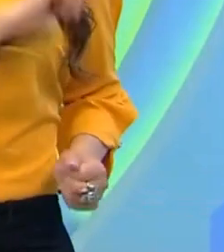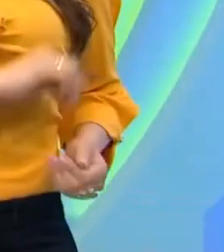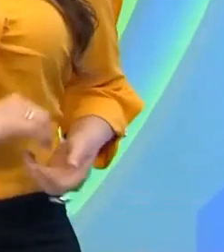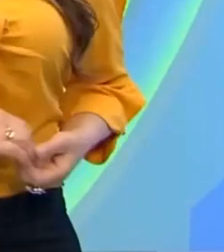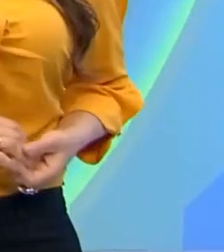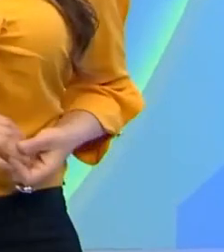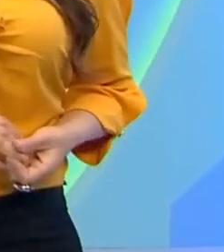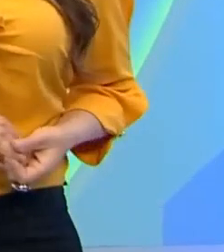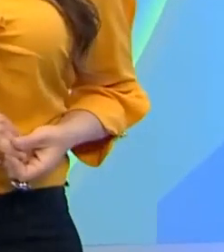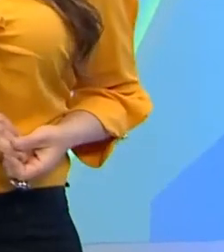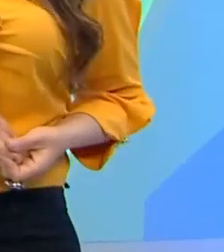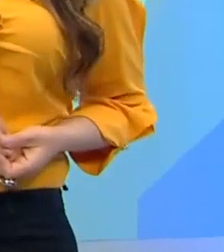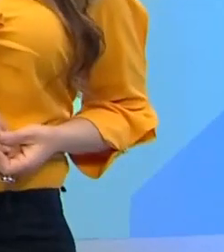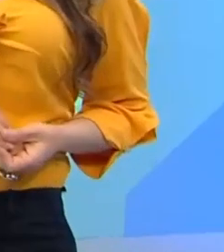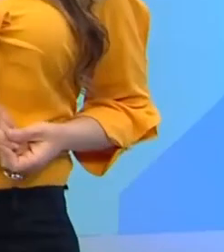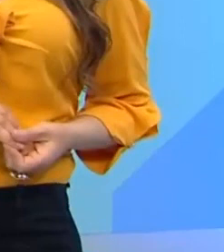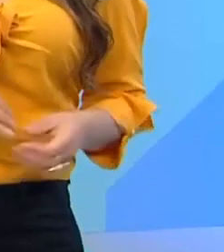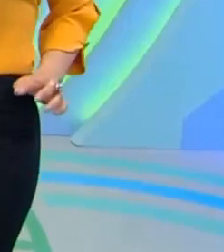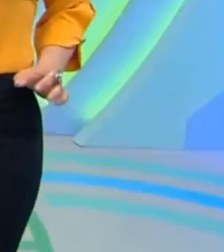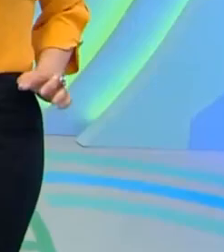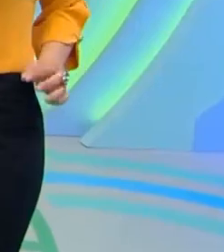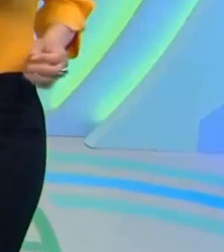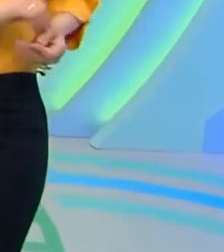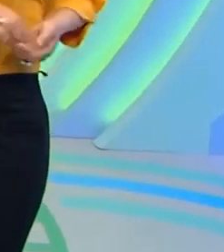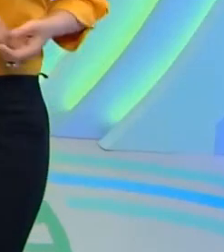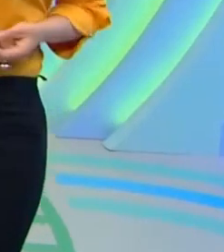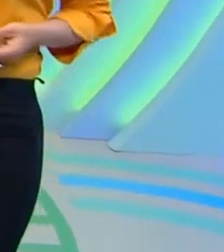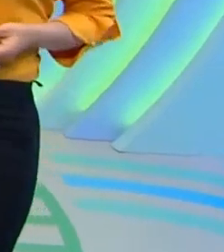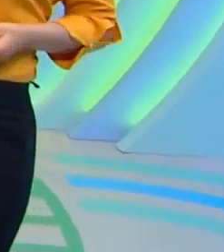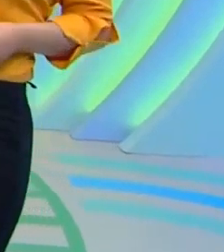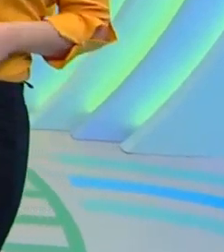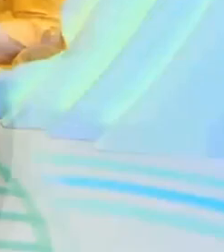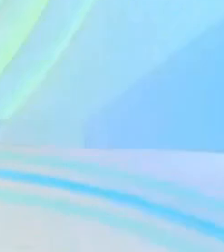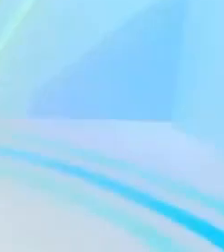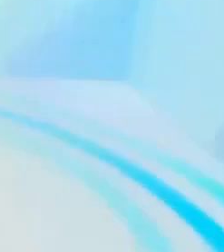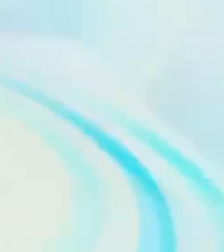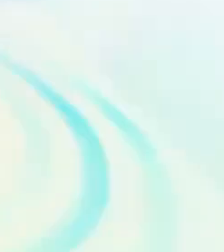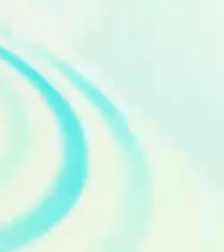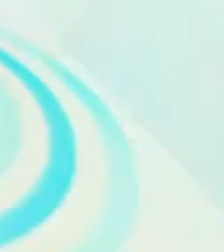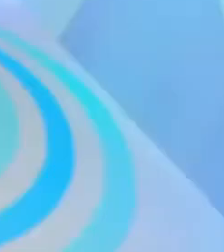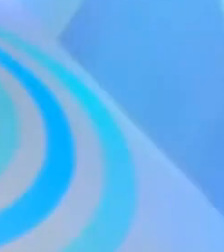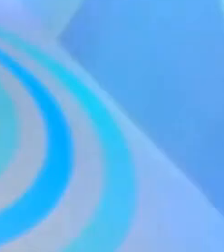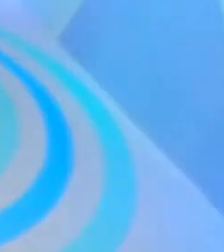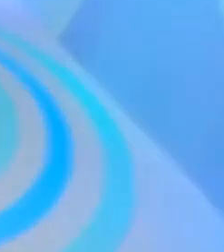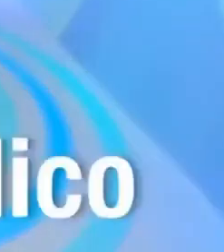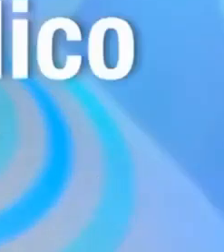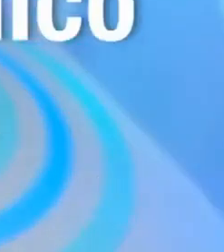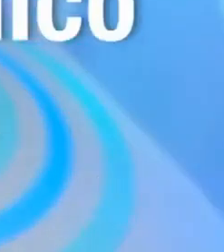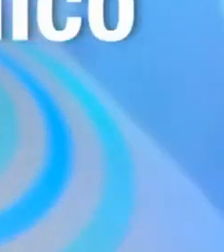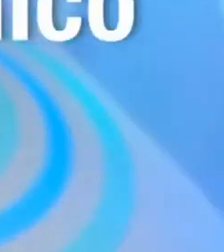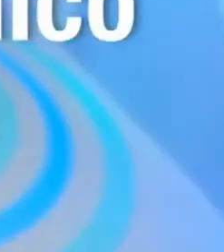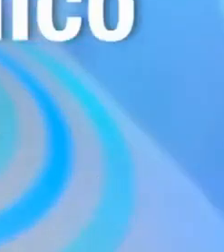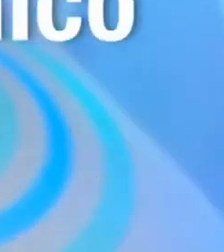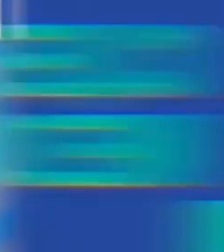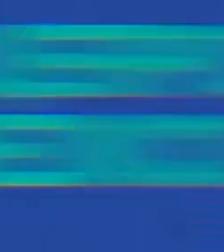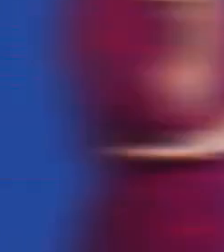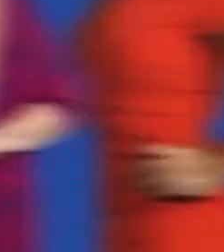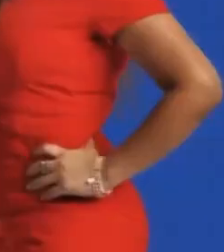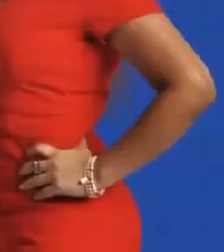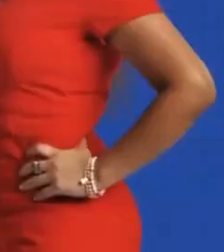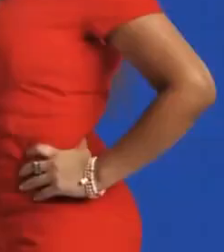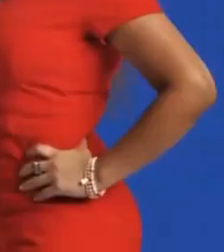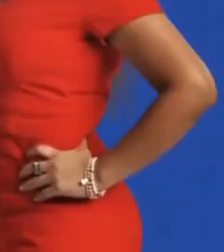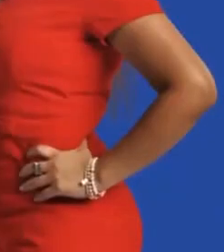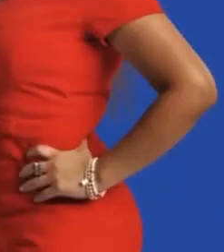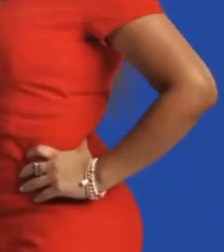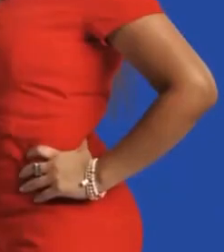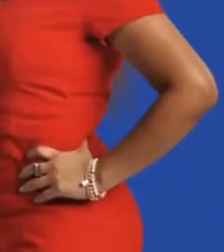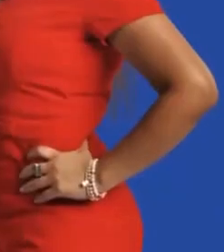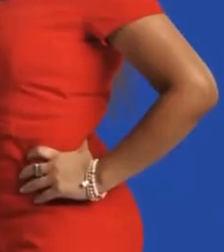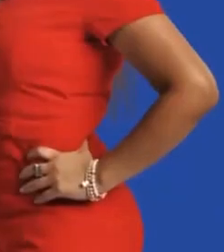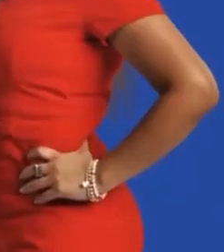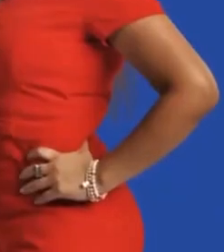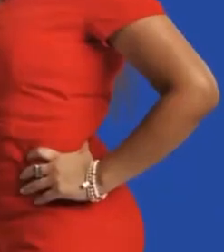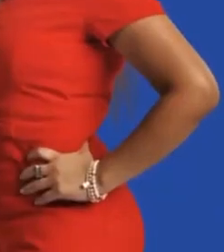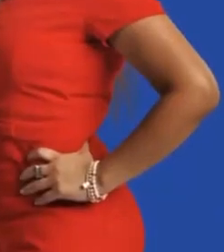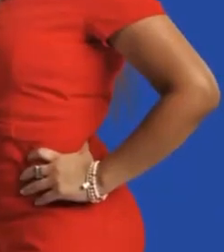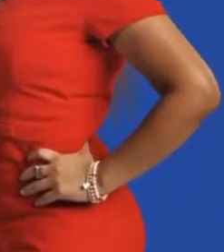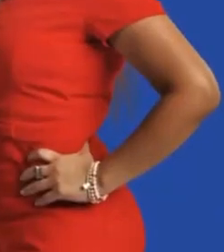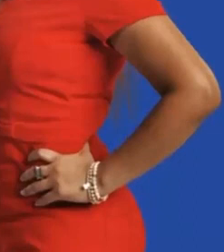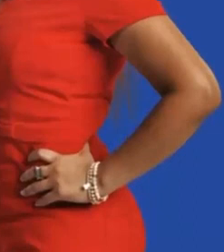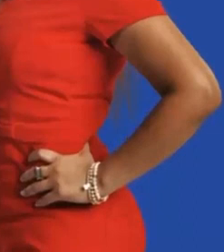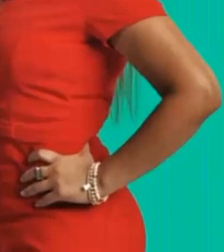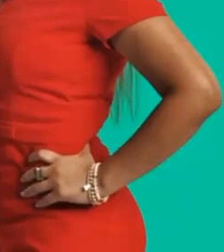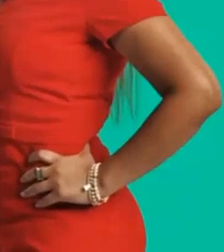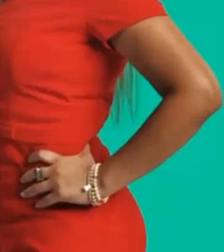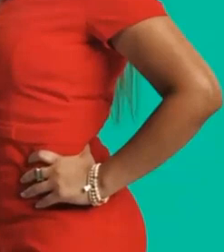Sepa cómo afrontar las infecciones de manera efectiva. Cuerpo Médico, hoy en doble horario,